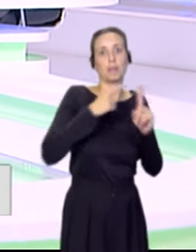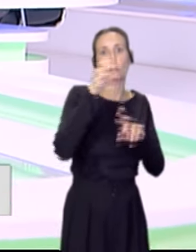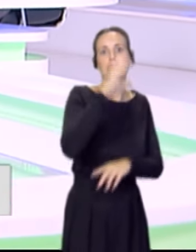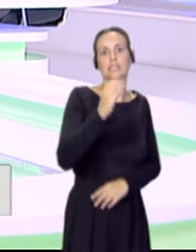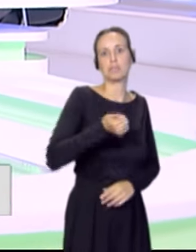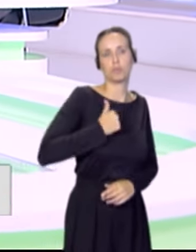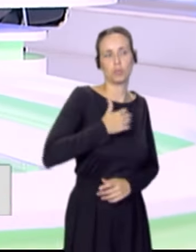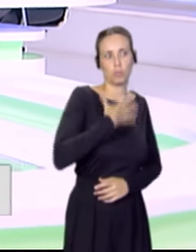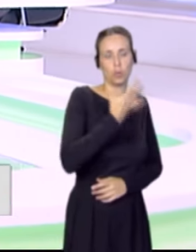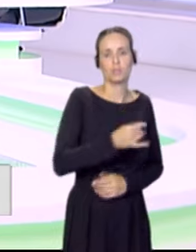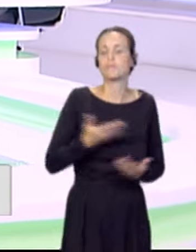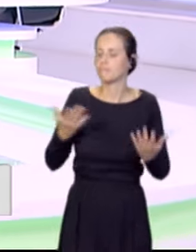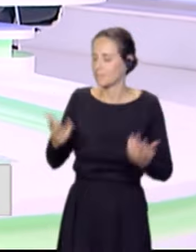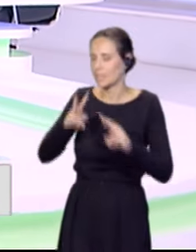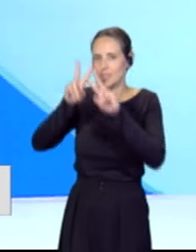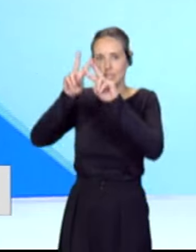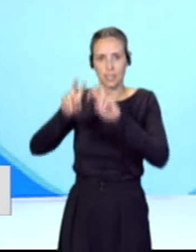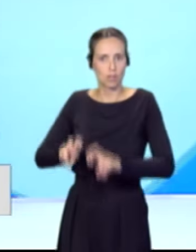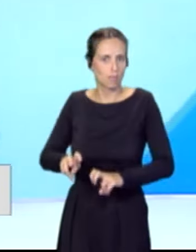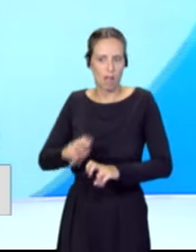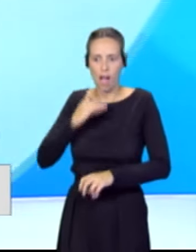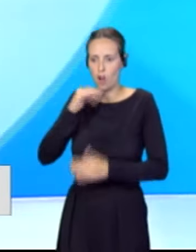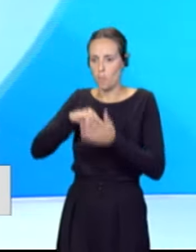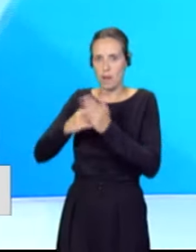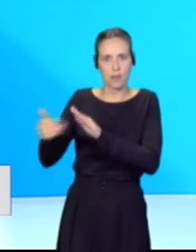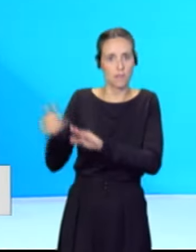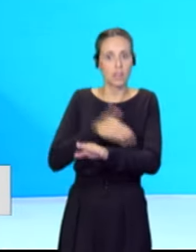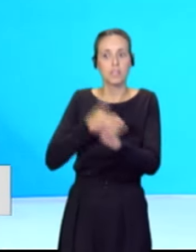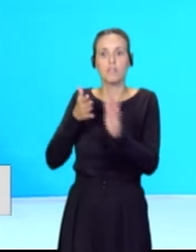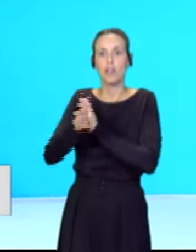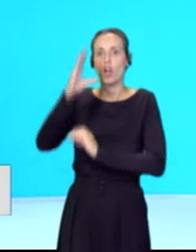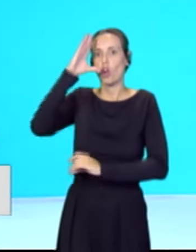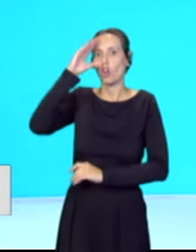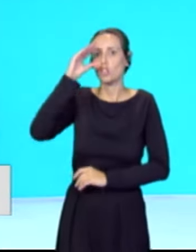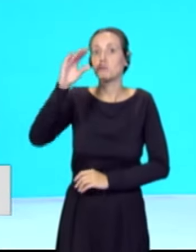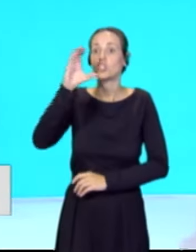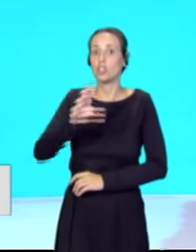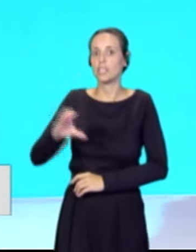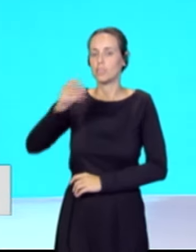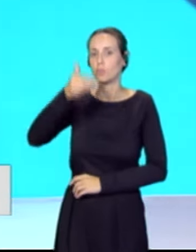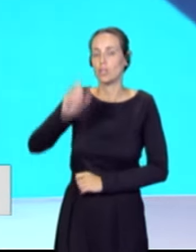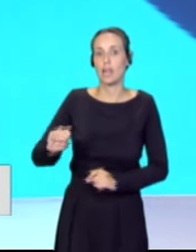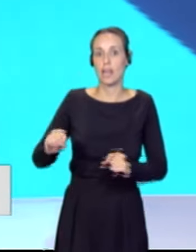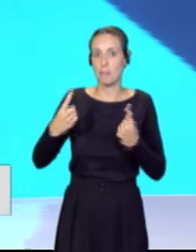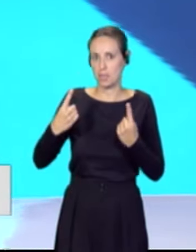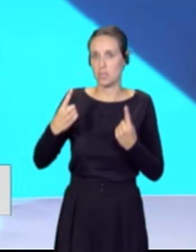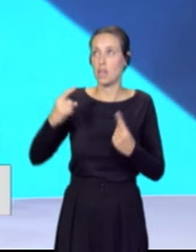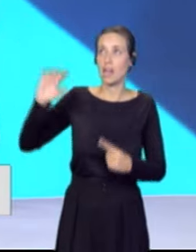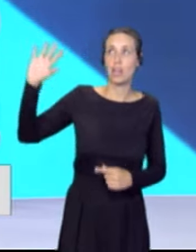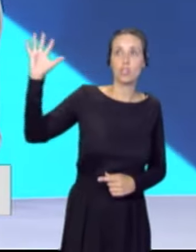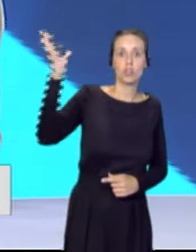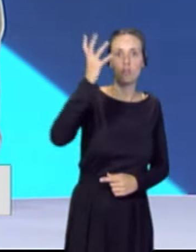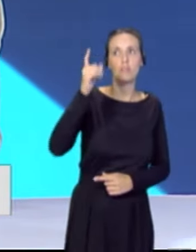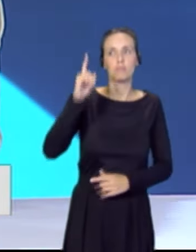Exactamente, es indagación original planificada, es avanzar la frontera del conocimiento en la ciencia más relevante que existe, que es la astronomía,